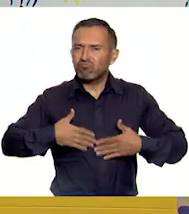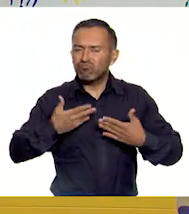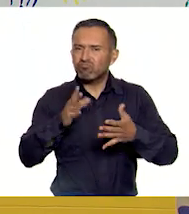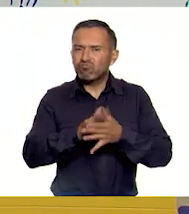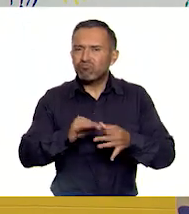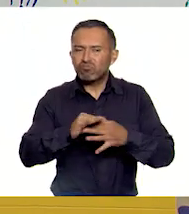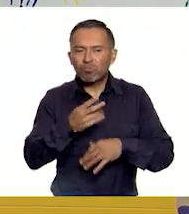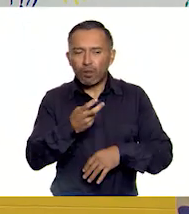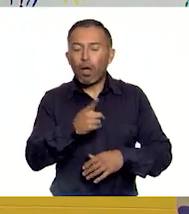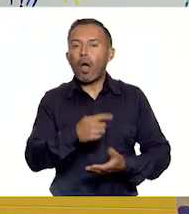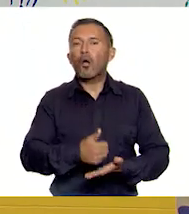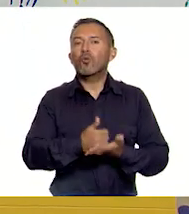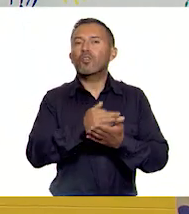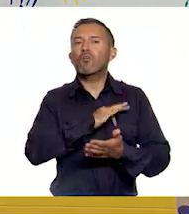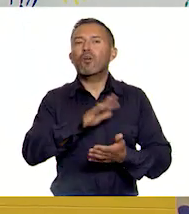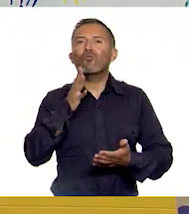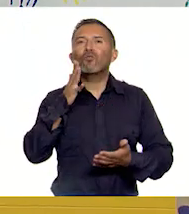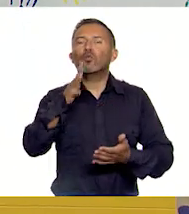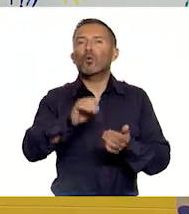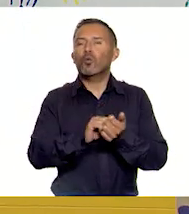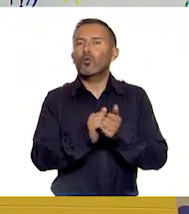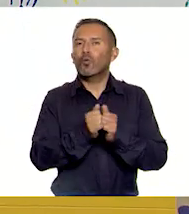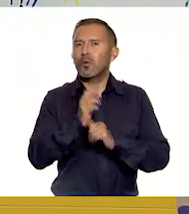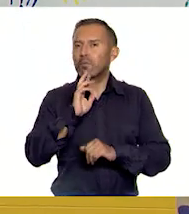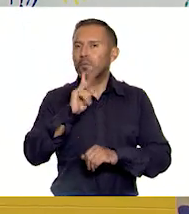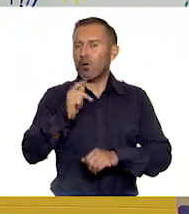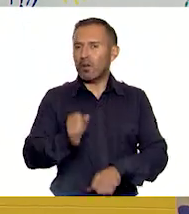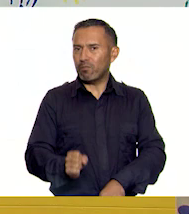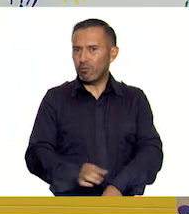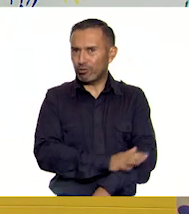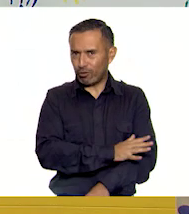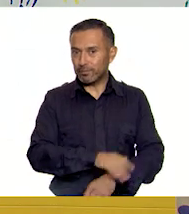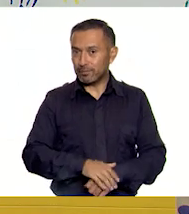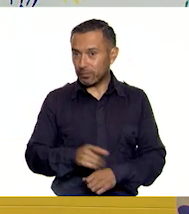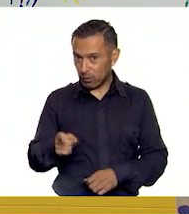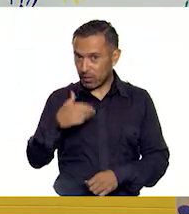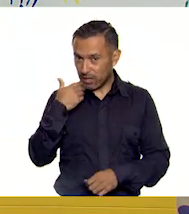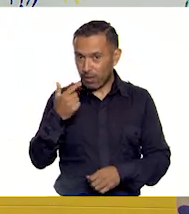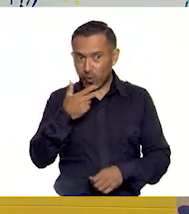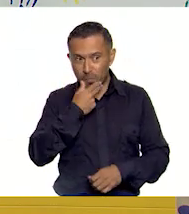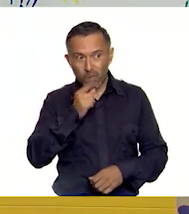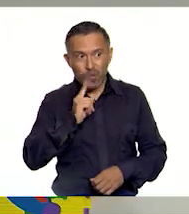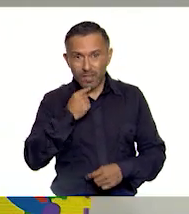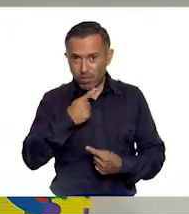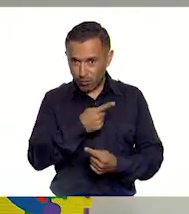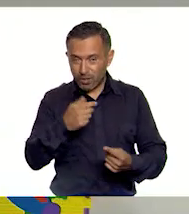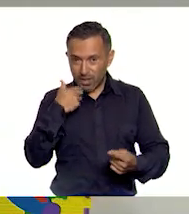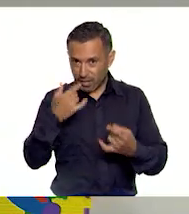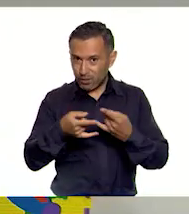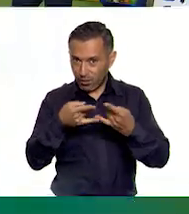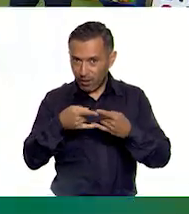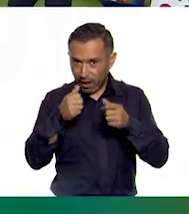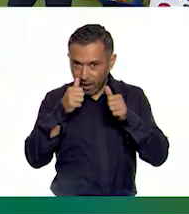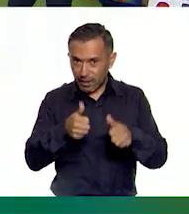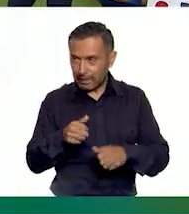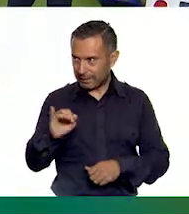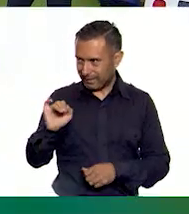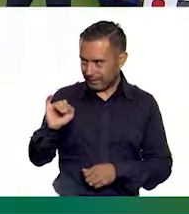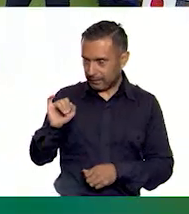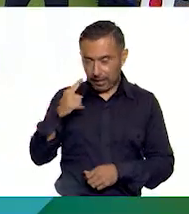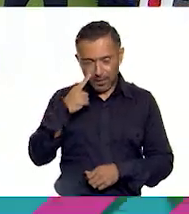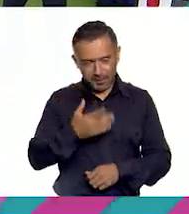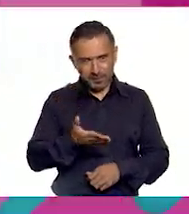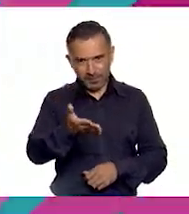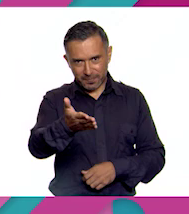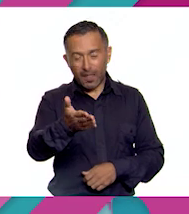salud emocional. Pues no sé, ¿te gustaría escuchar los testimonios de las niñas y los niños? Claro que sí. ¡Sí! Pues adelante. A ver,